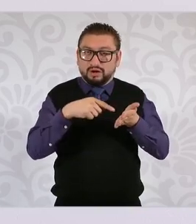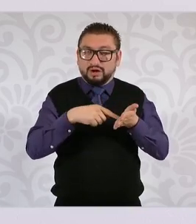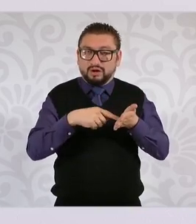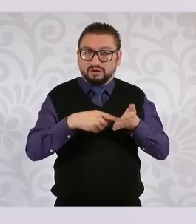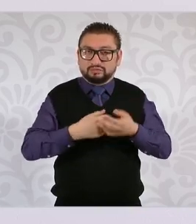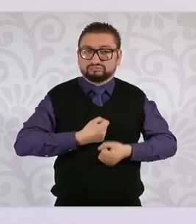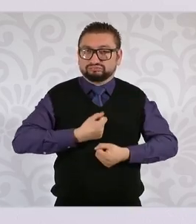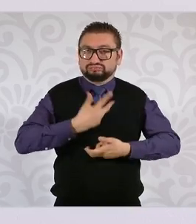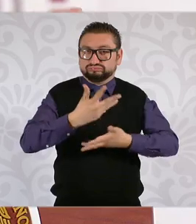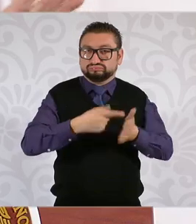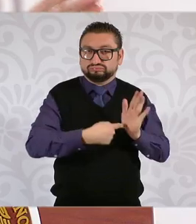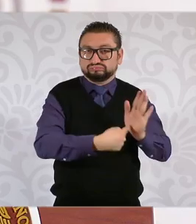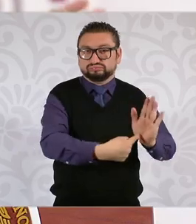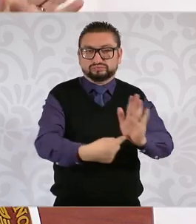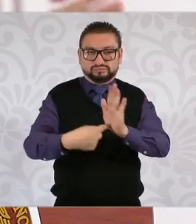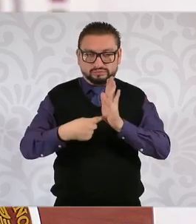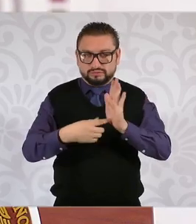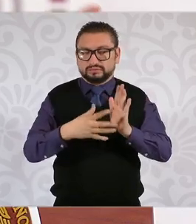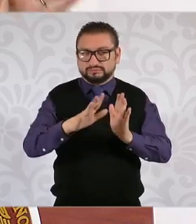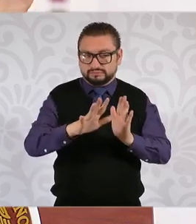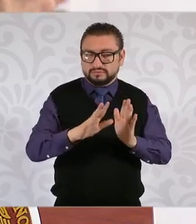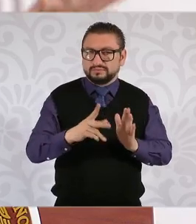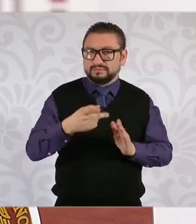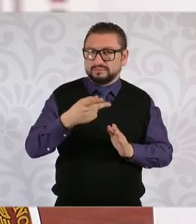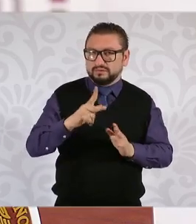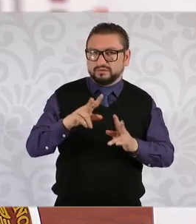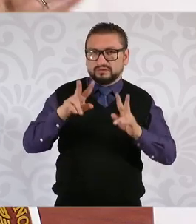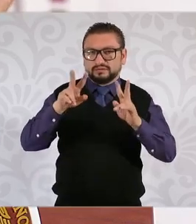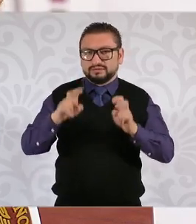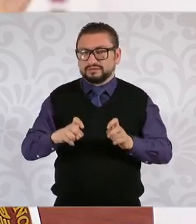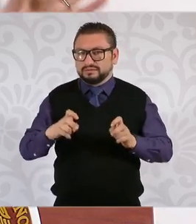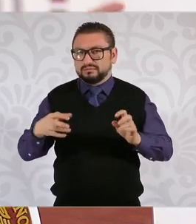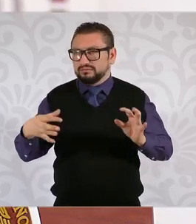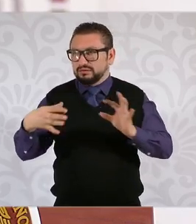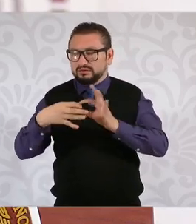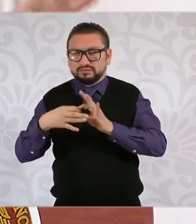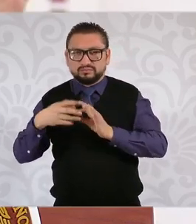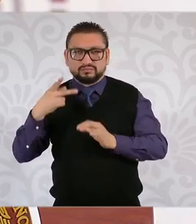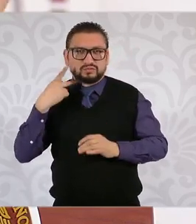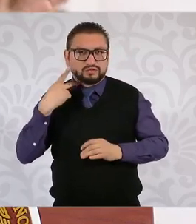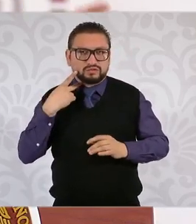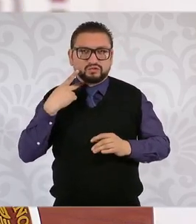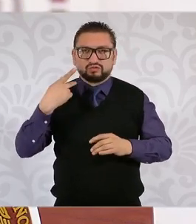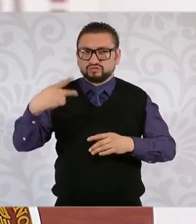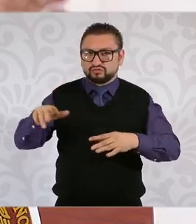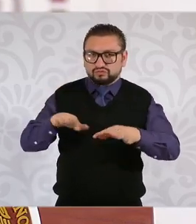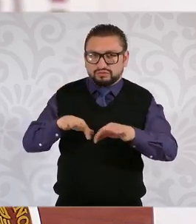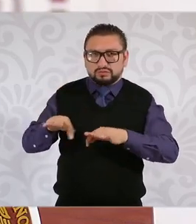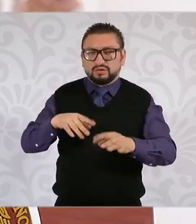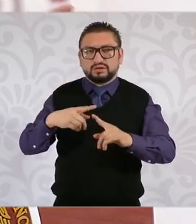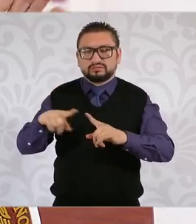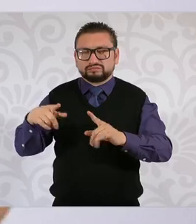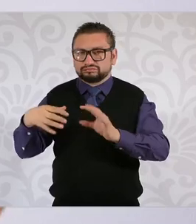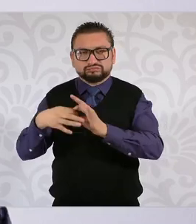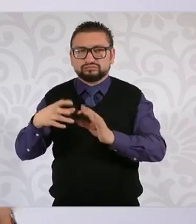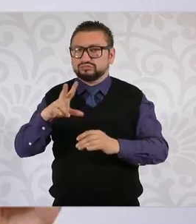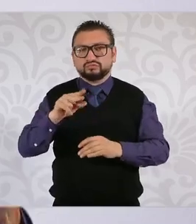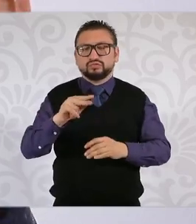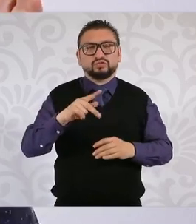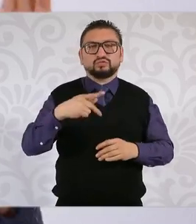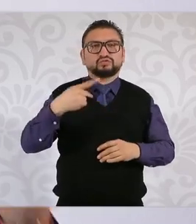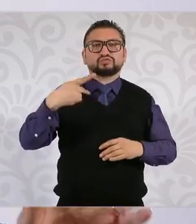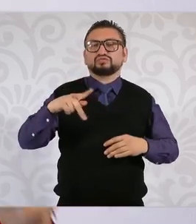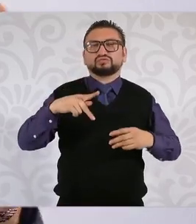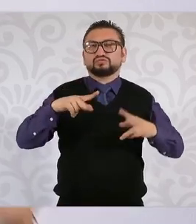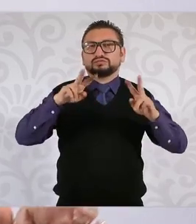el problema aquí es que no tenía nada que ver con sus posiciones políticas con su posicionamiento sino con un tema absolutamente